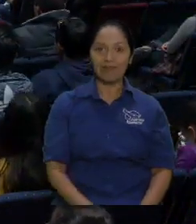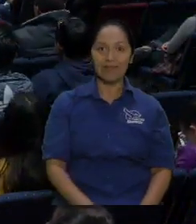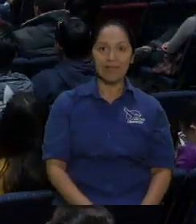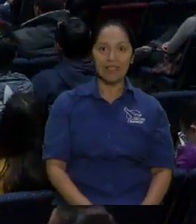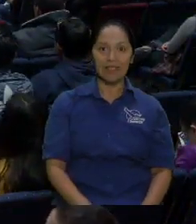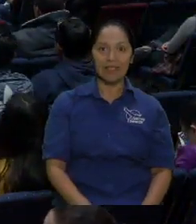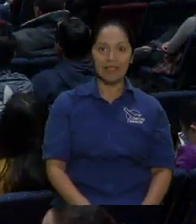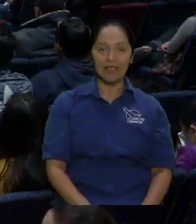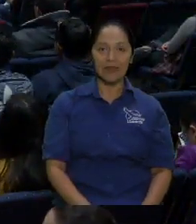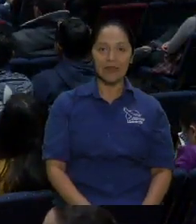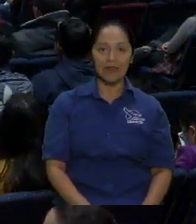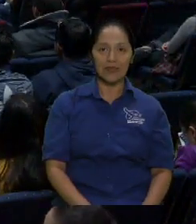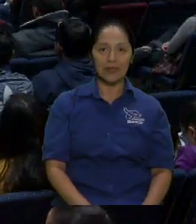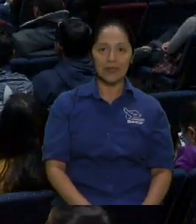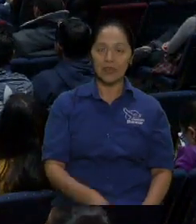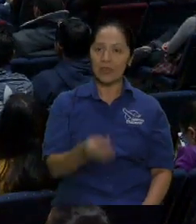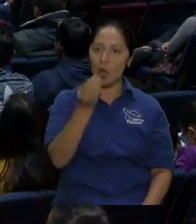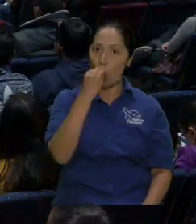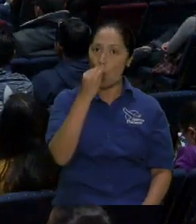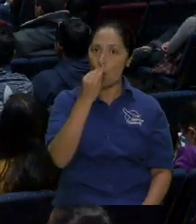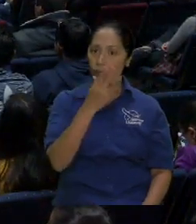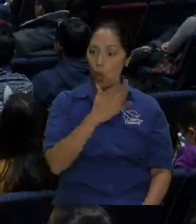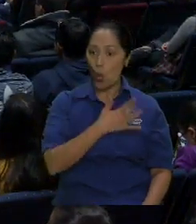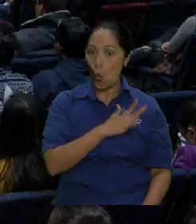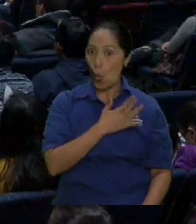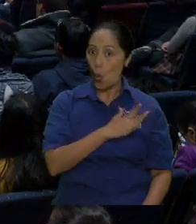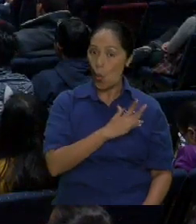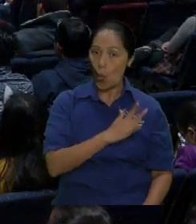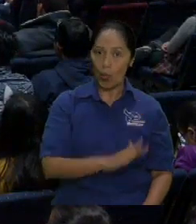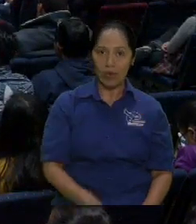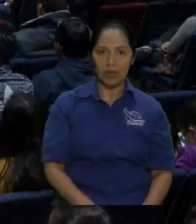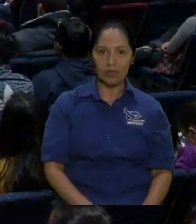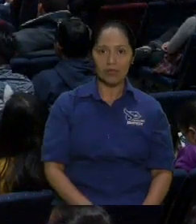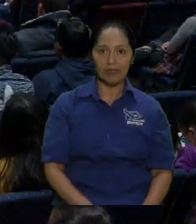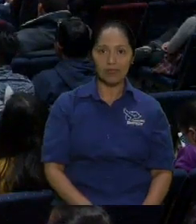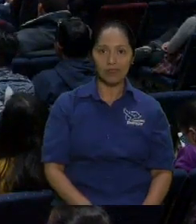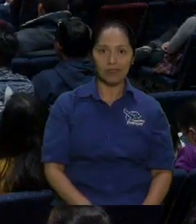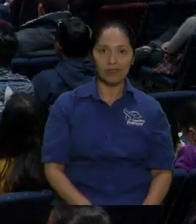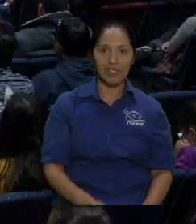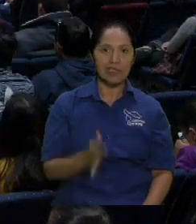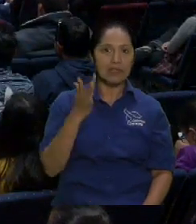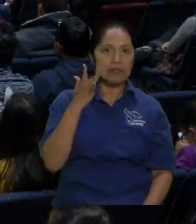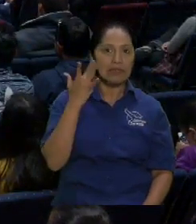Los que han comido caviar nos podrían explicar cómo es. ¿Qué sabor tiene?